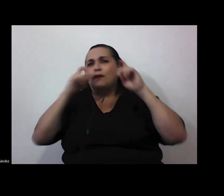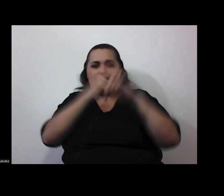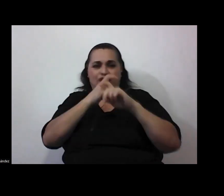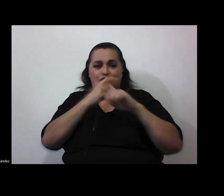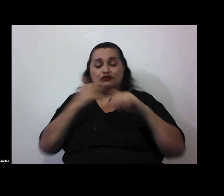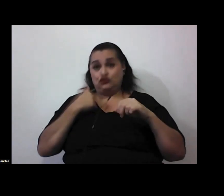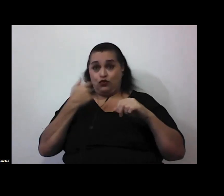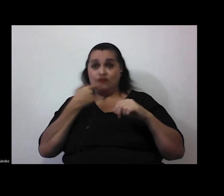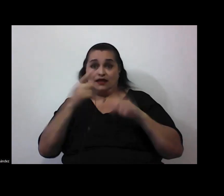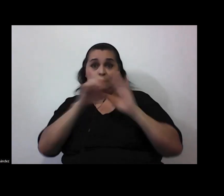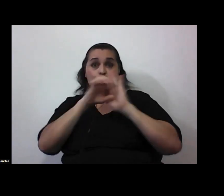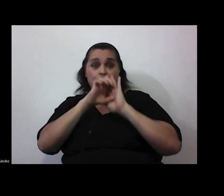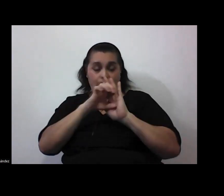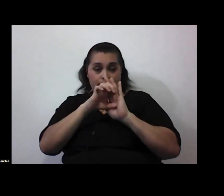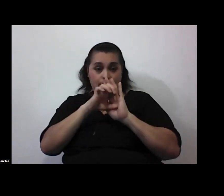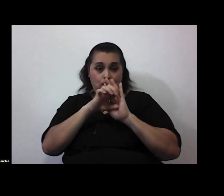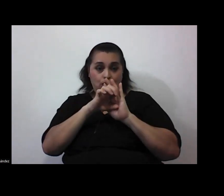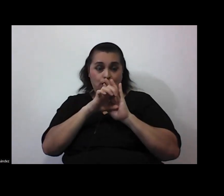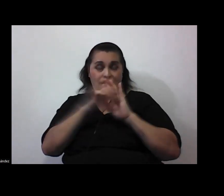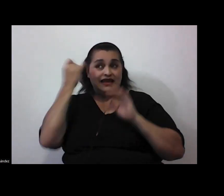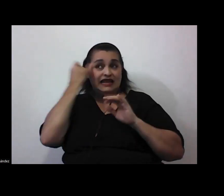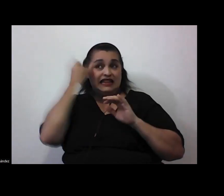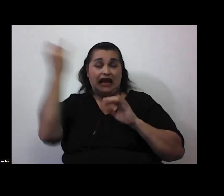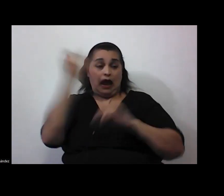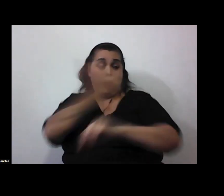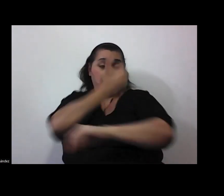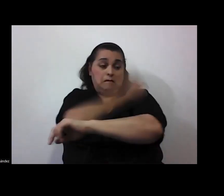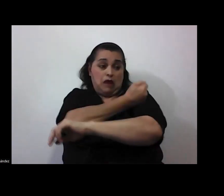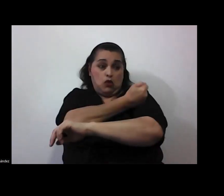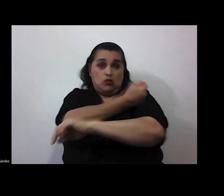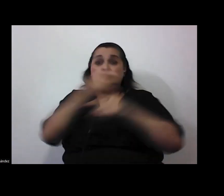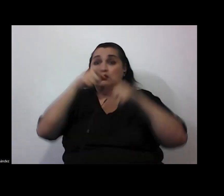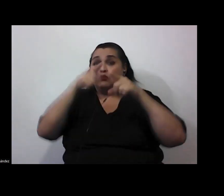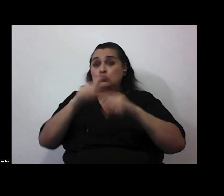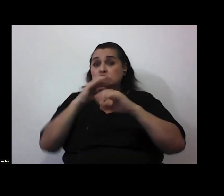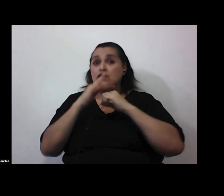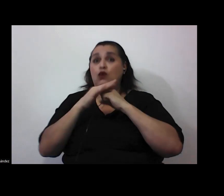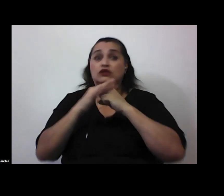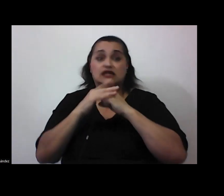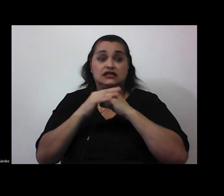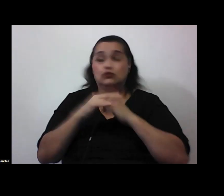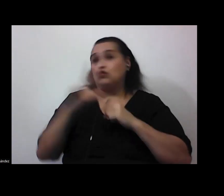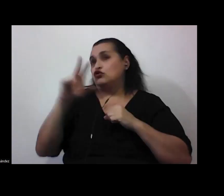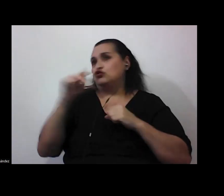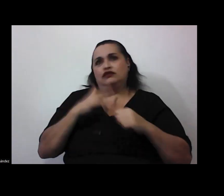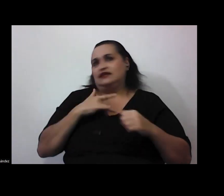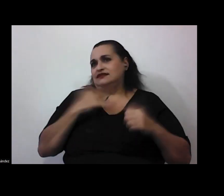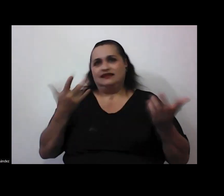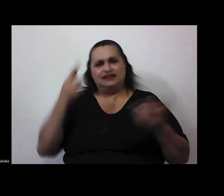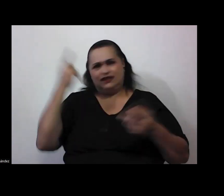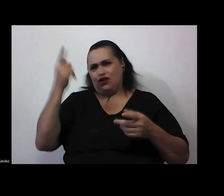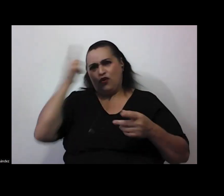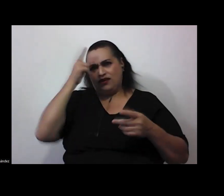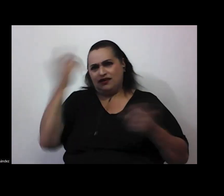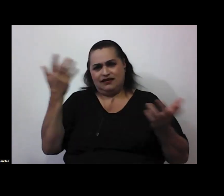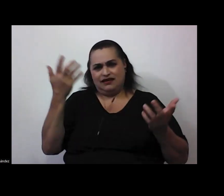ejemplo que la idea de que las vacunas producen autismo no tiene ningún sentido ¿por qué